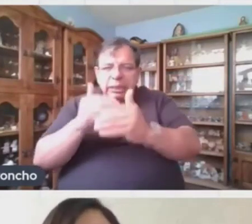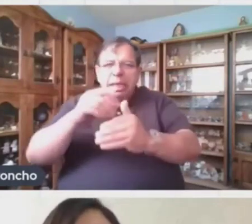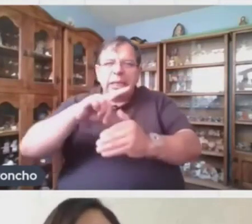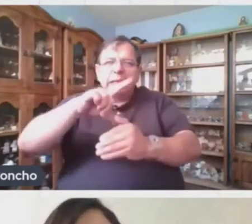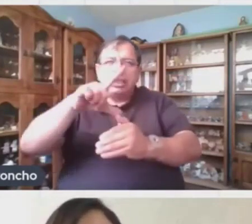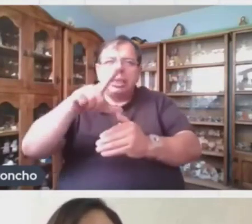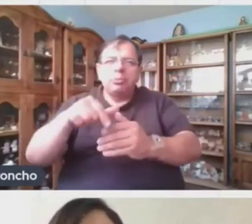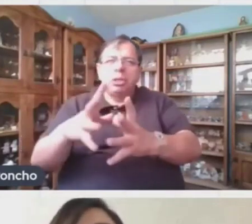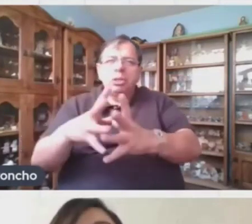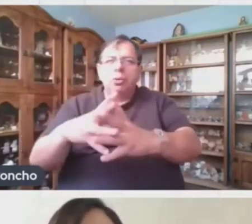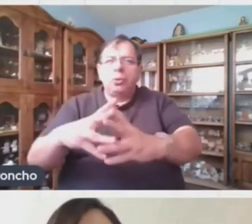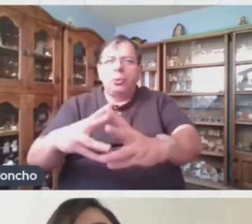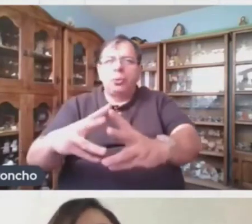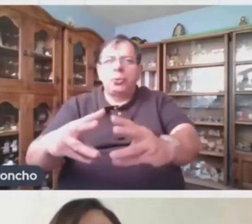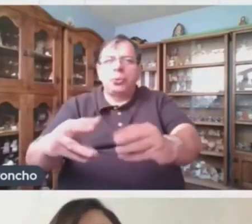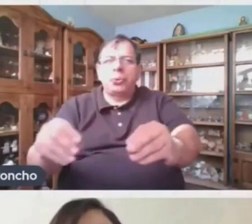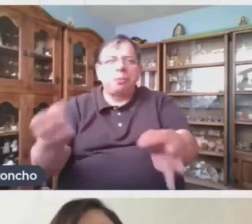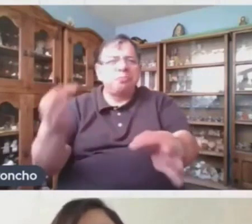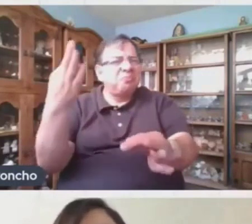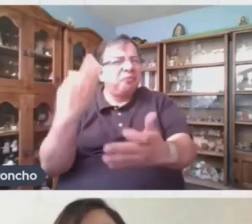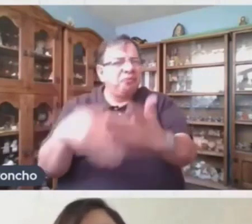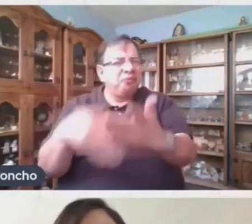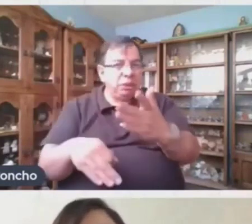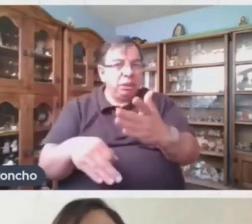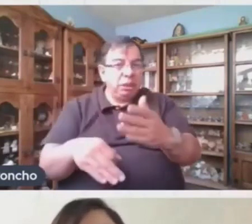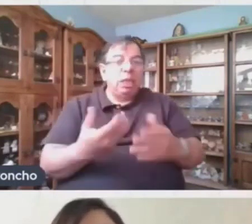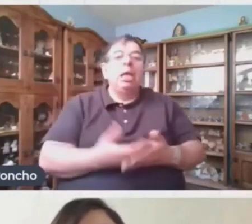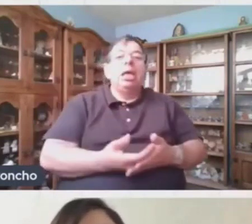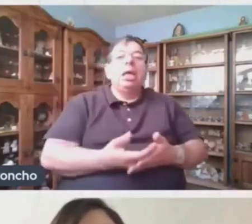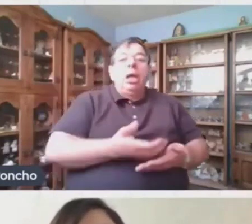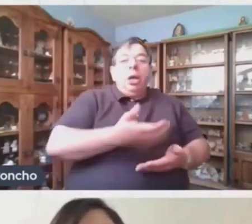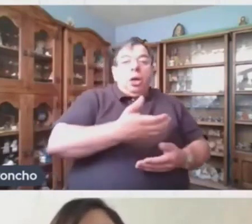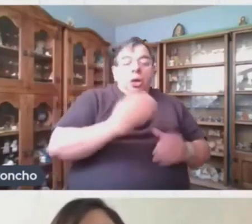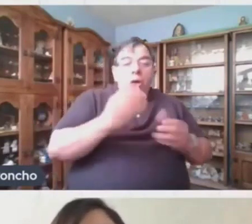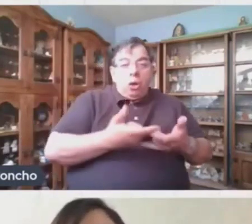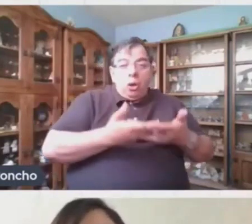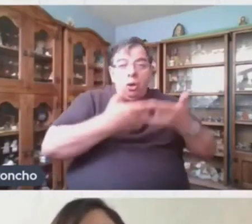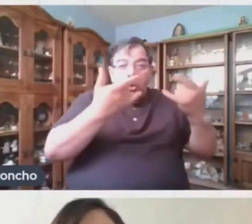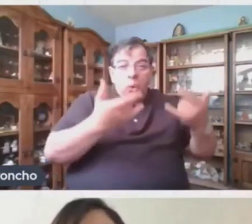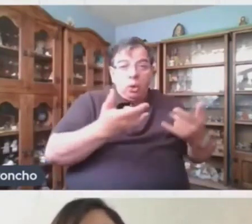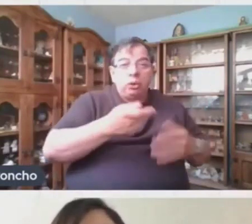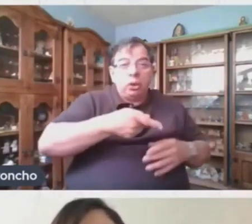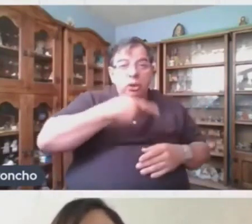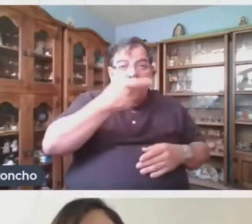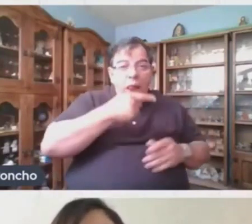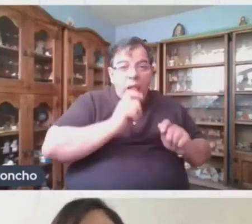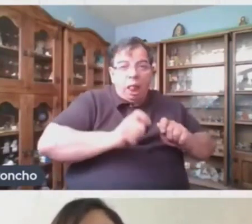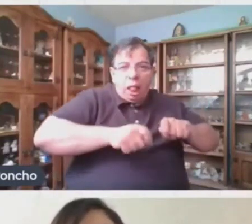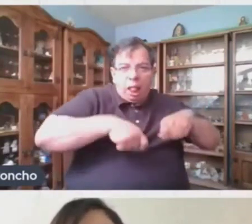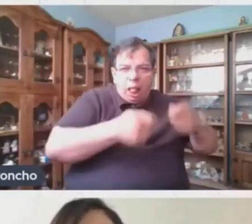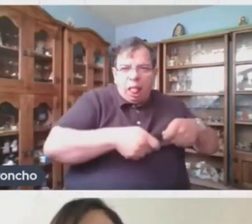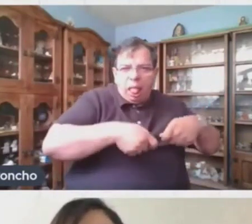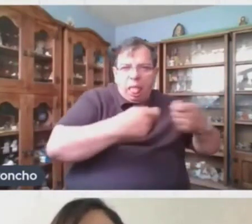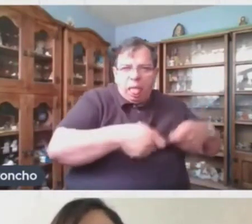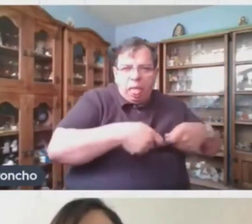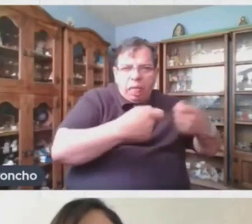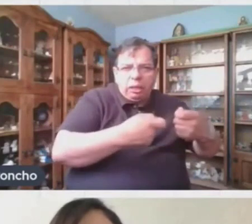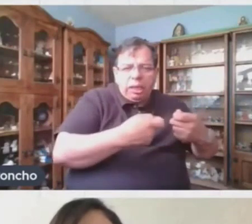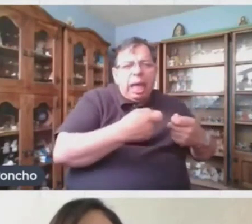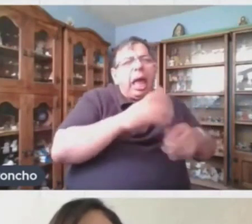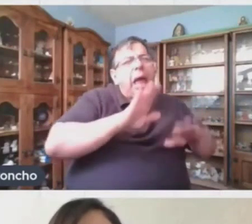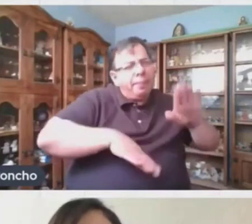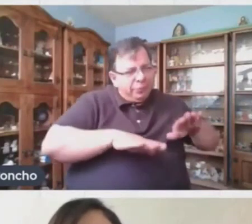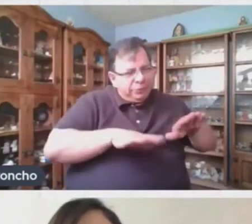O desenlace Mientras que En los cuentos De tradición oral Van cambiando De acuerdo Al